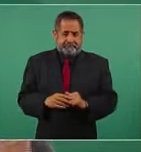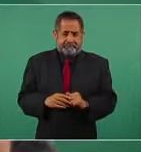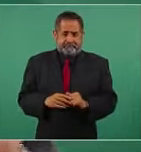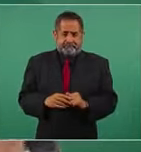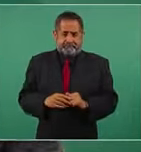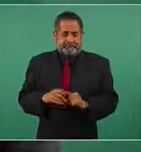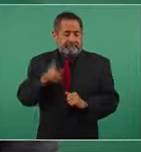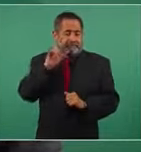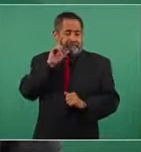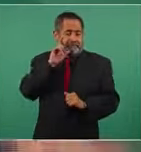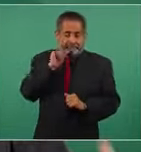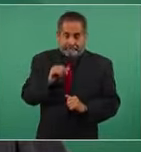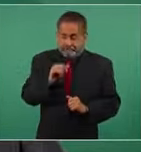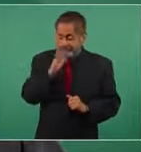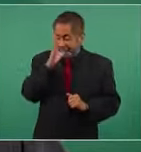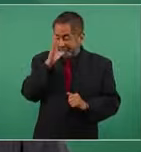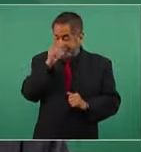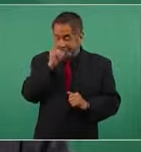Mañana